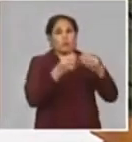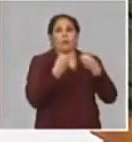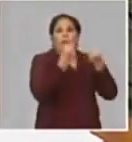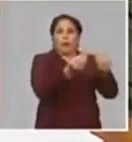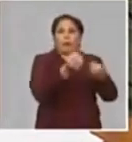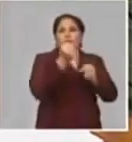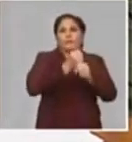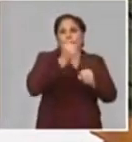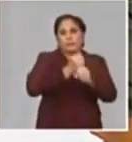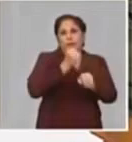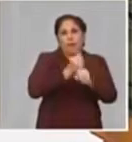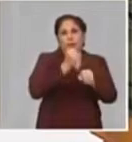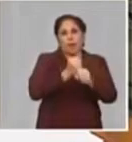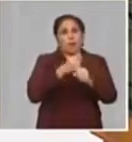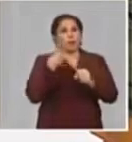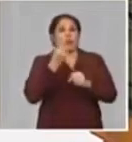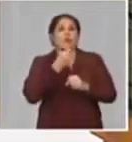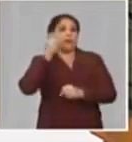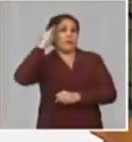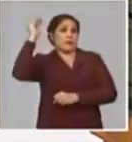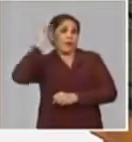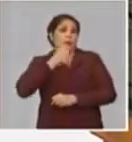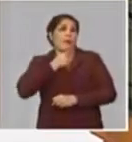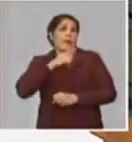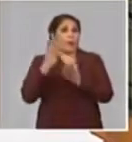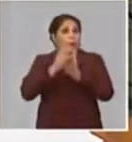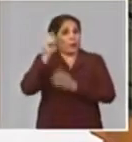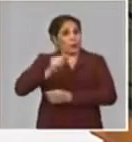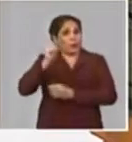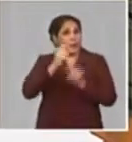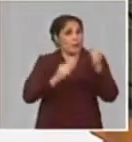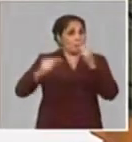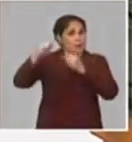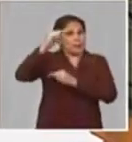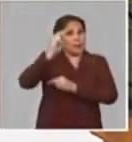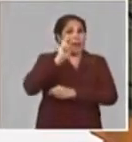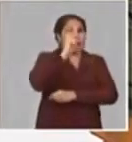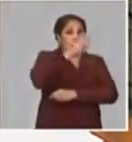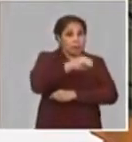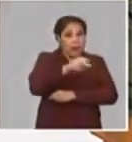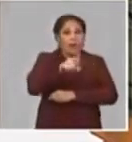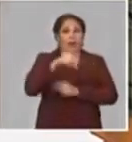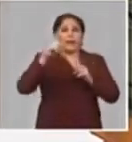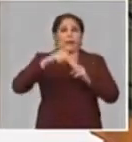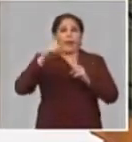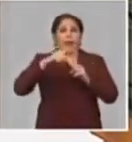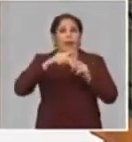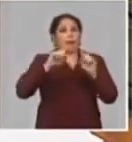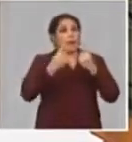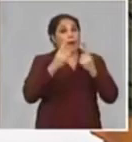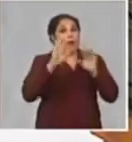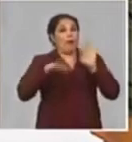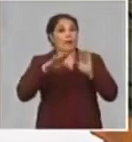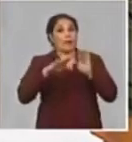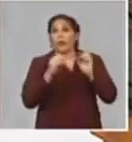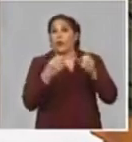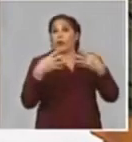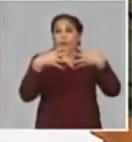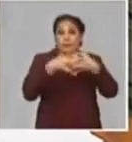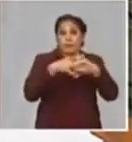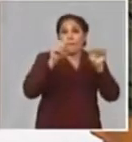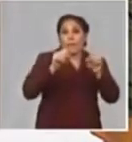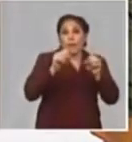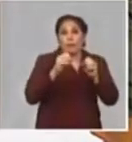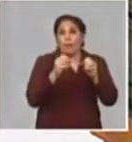como país. Y sabemos que, por ejemplo, en el caso de estos estudiantes, su principal misión es la tarea de impacto, pero el que no está vinculado a la tarea